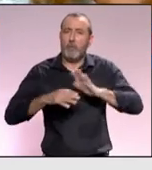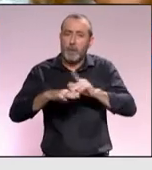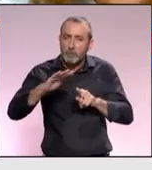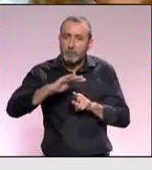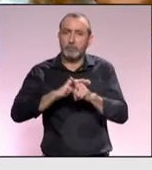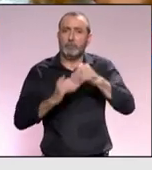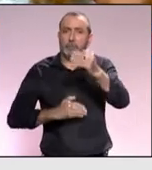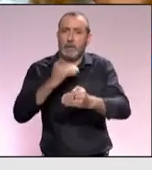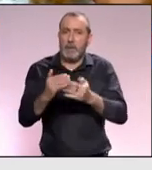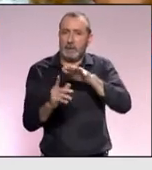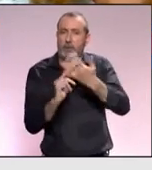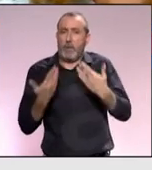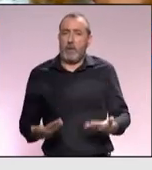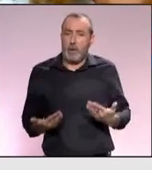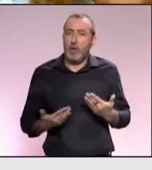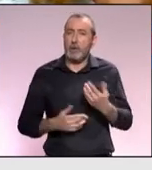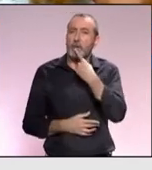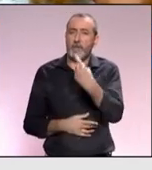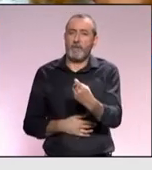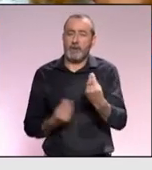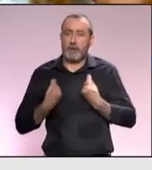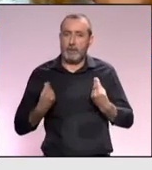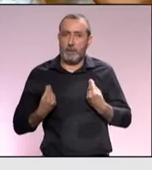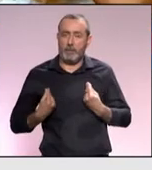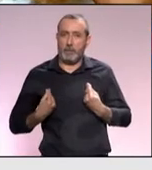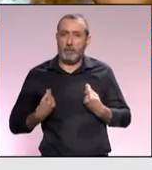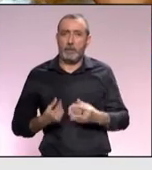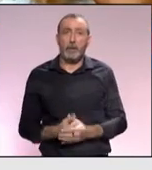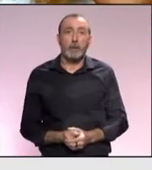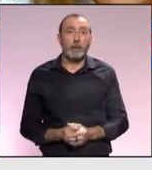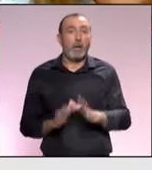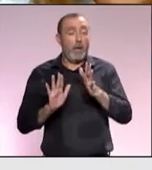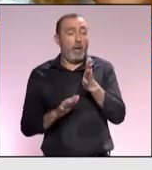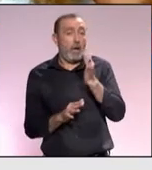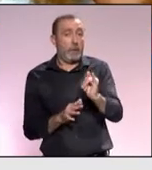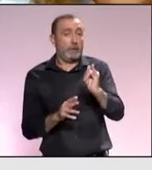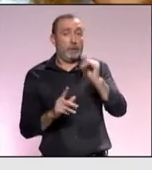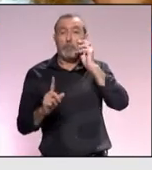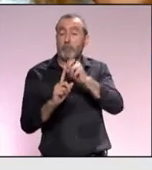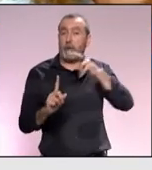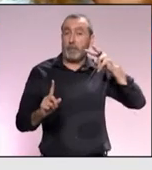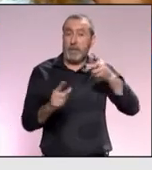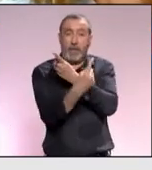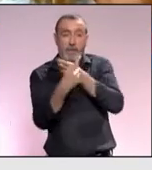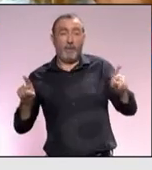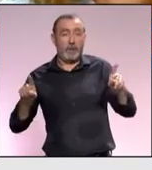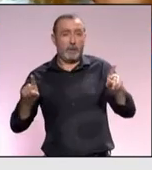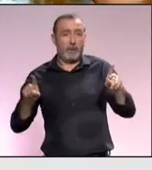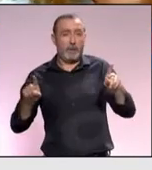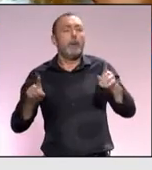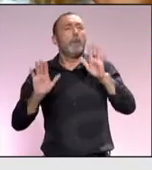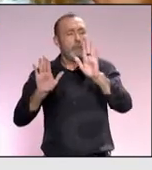salir adelante en estos momentos difíciles que estamos viviendo aunque tengamos perspectivas diferentes